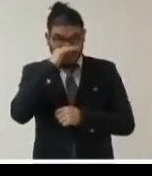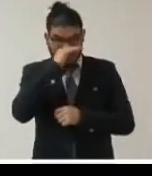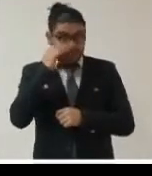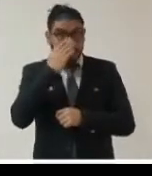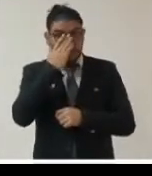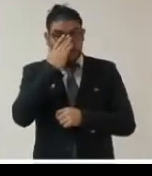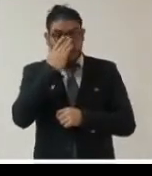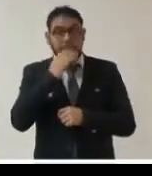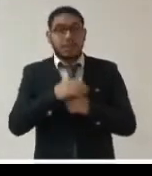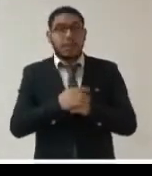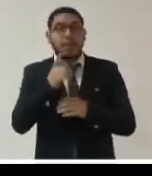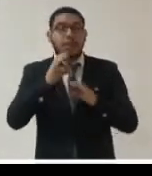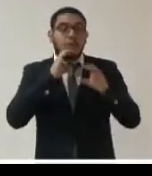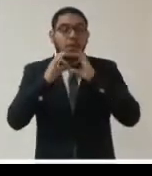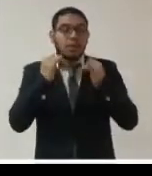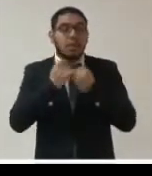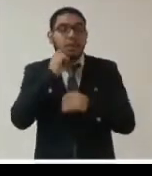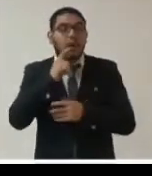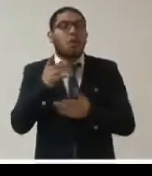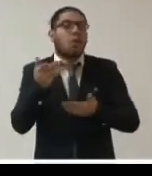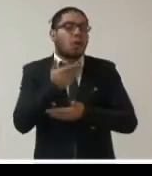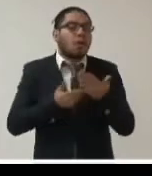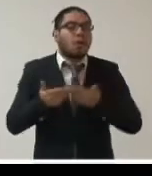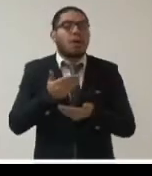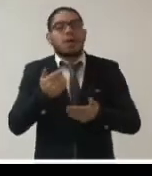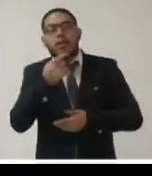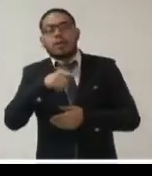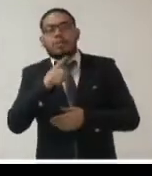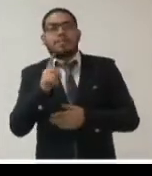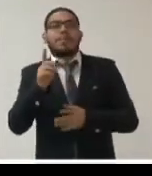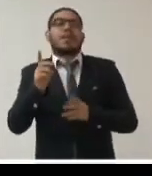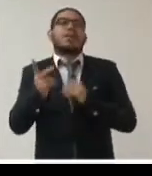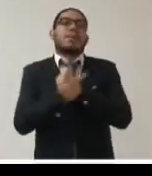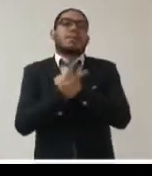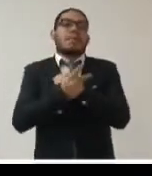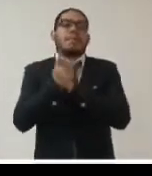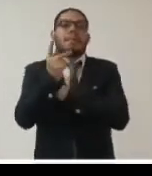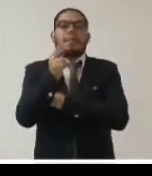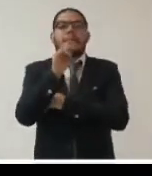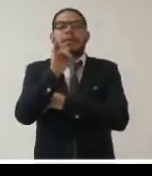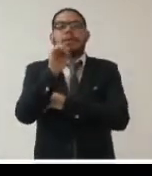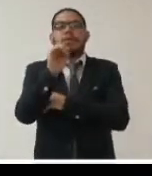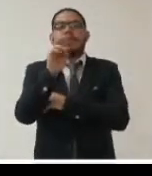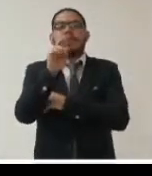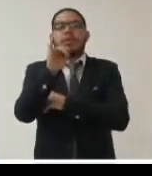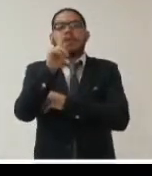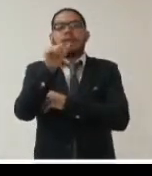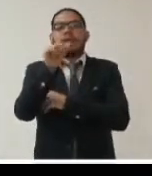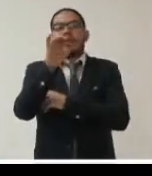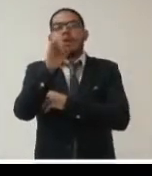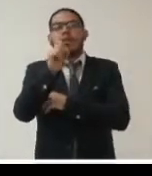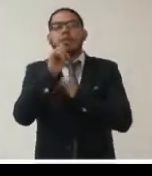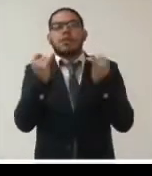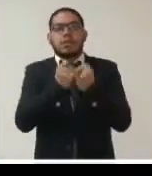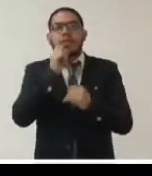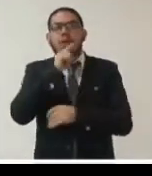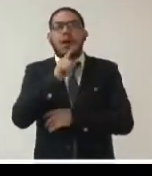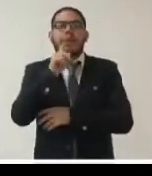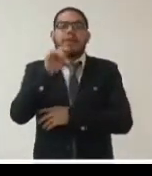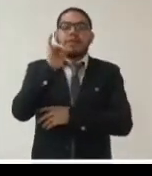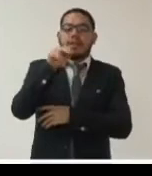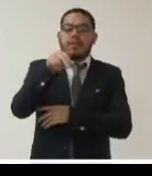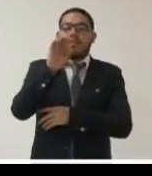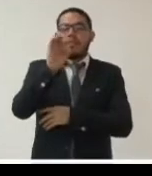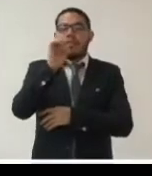con la convivencia ciudadana en el ámbito digital como por ejemplo el canal prioritario que me consta que en Infoem estáis trabajando también para poderlo